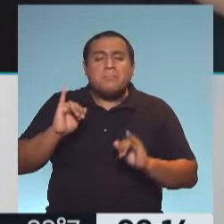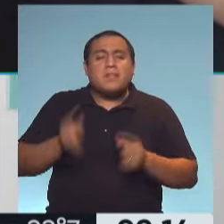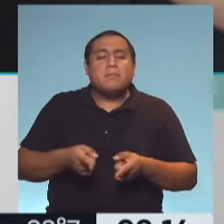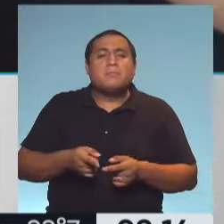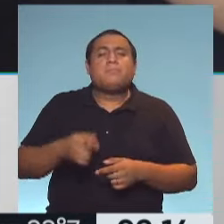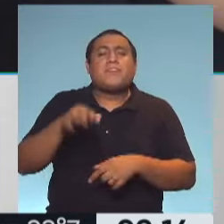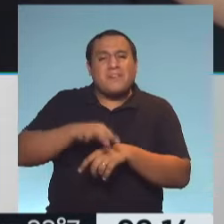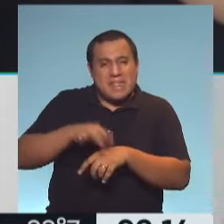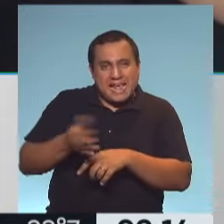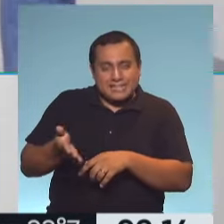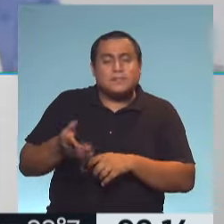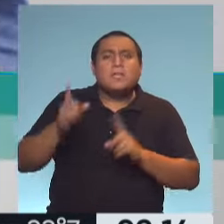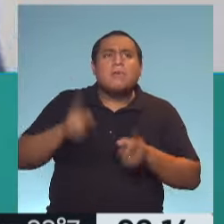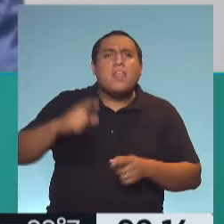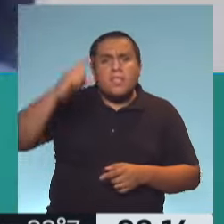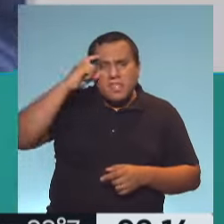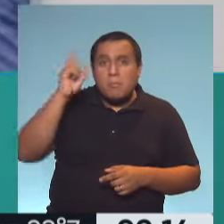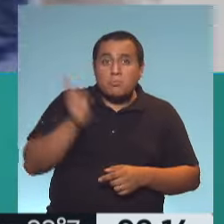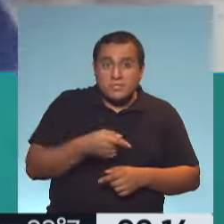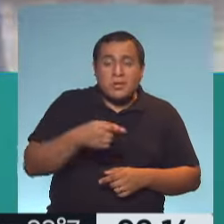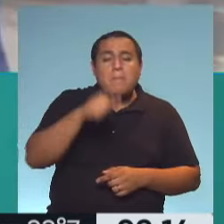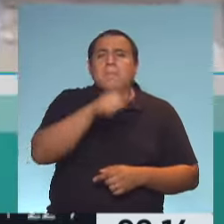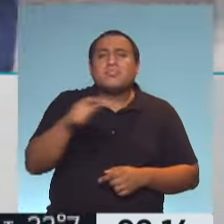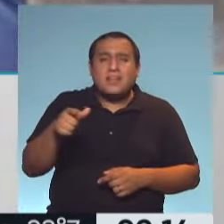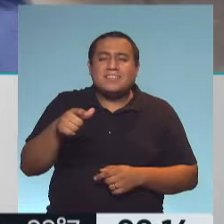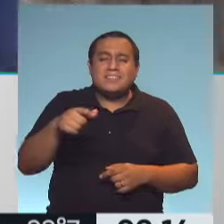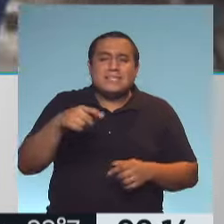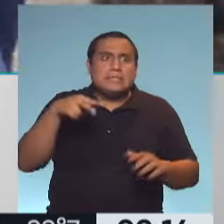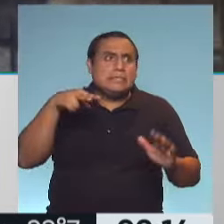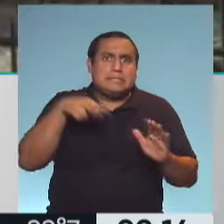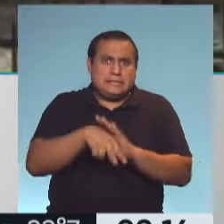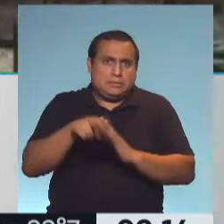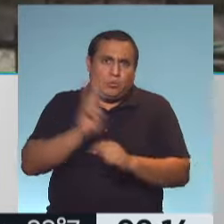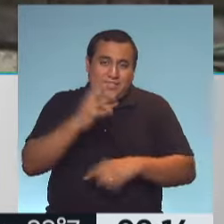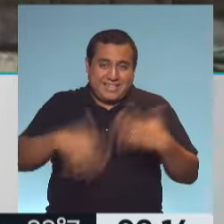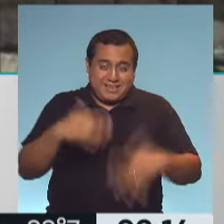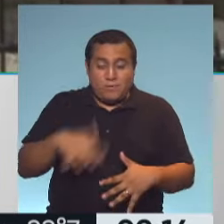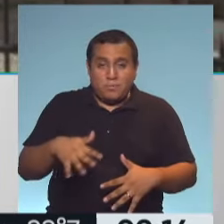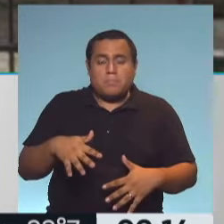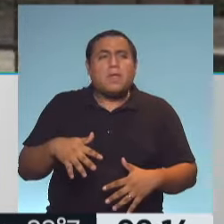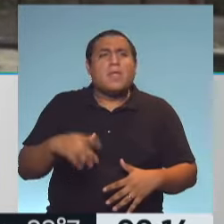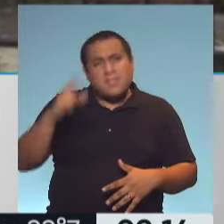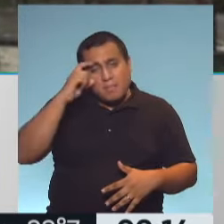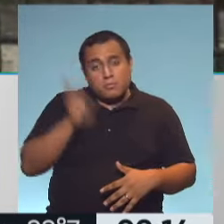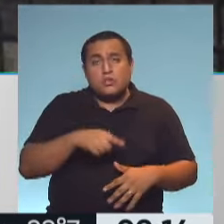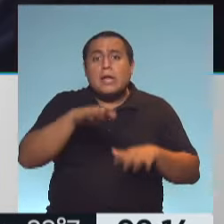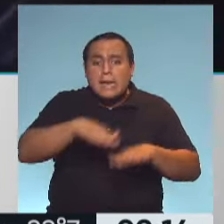que un 10% de los pacientes críticos de Chile son niños, son lactantes y menores de